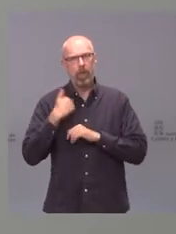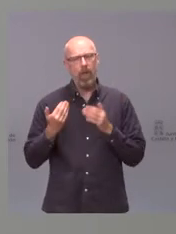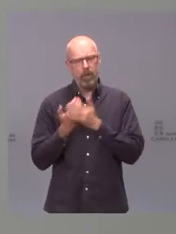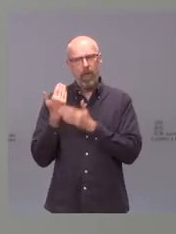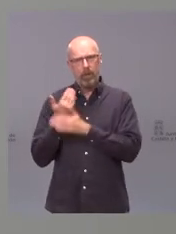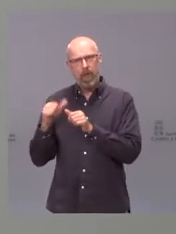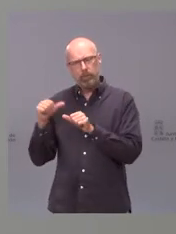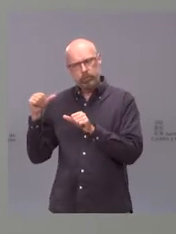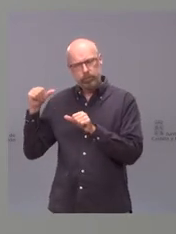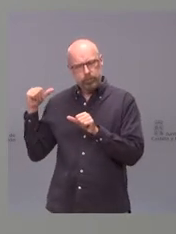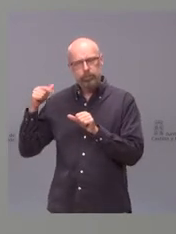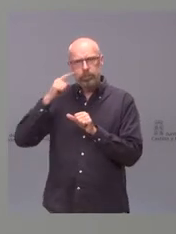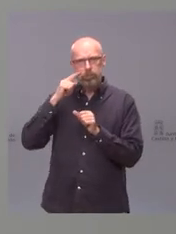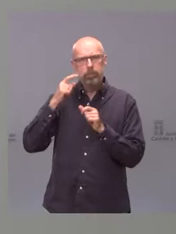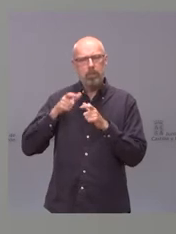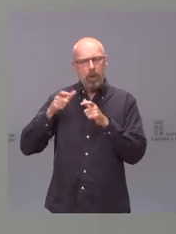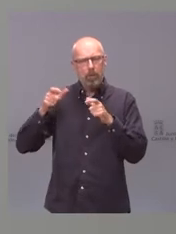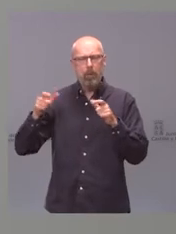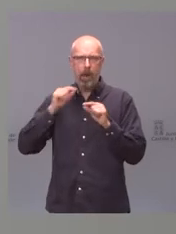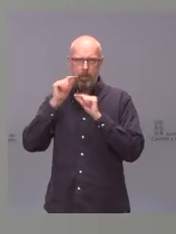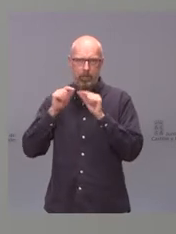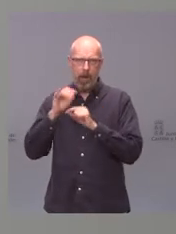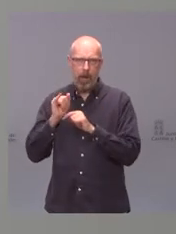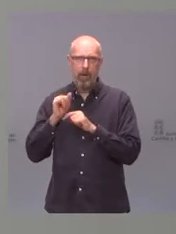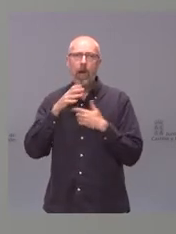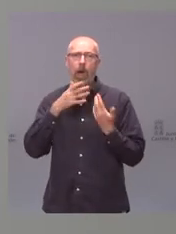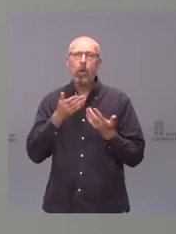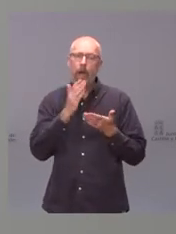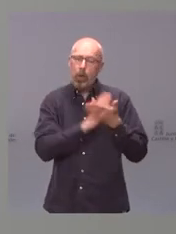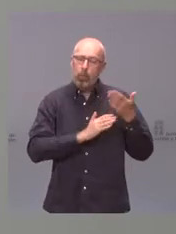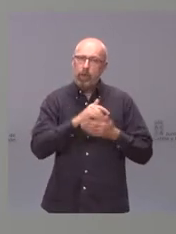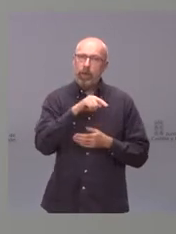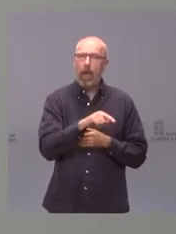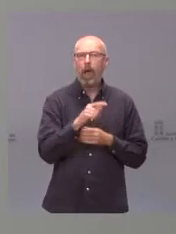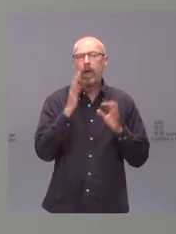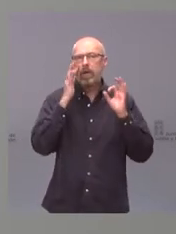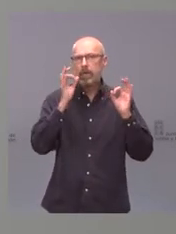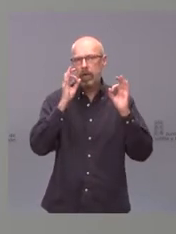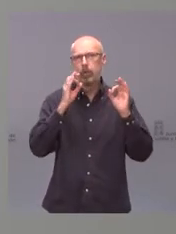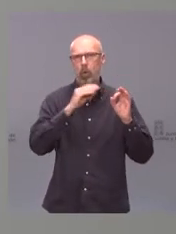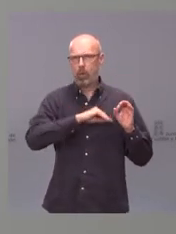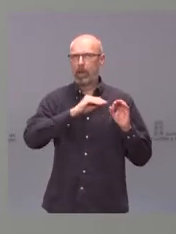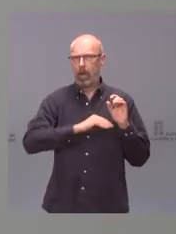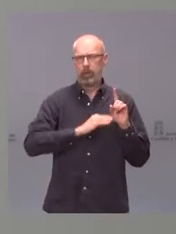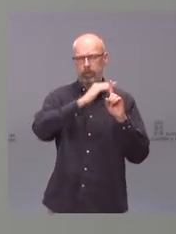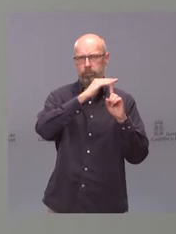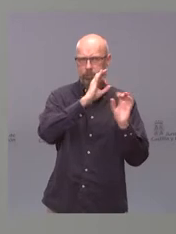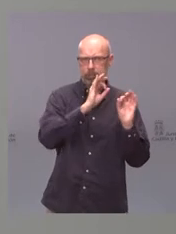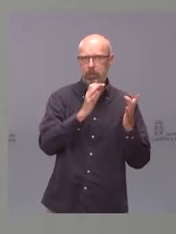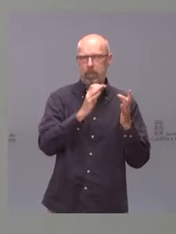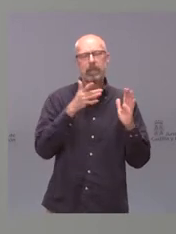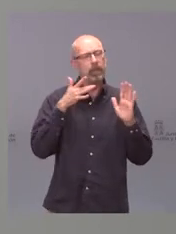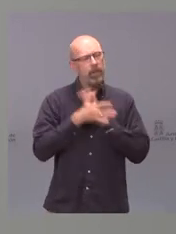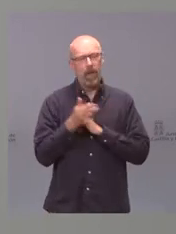progresivo de casos. En estos momentos estamos en nuestra comunidad en riesgo elevado. Por lo tanto, vuelvo a